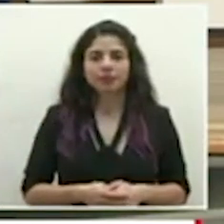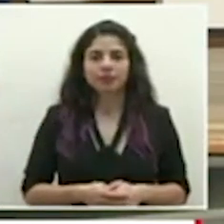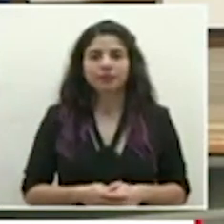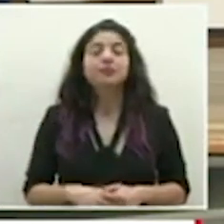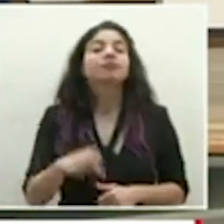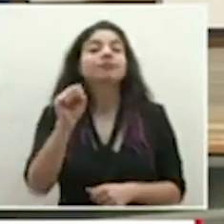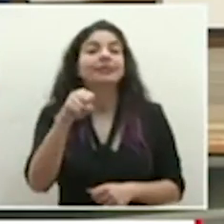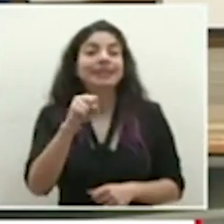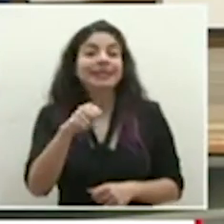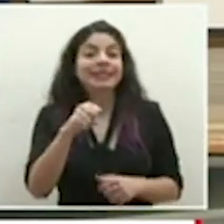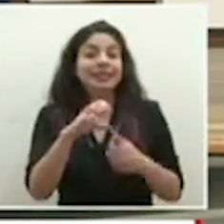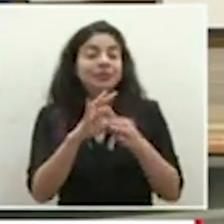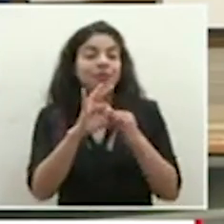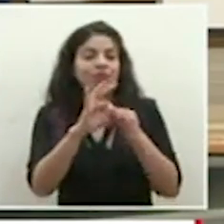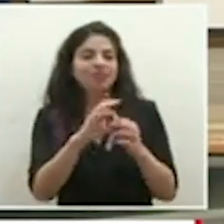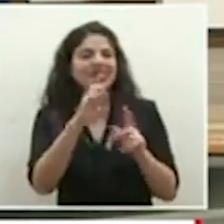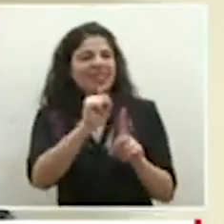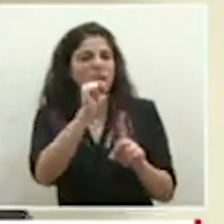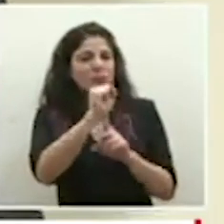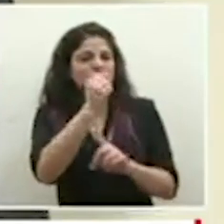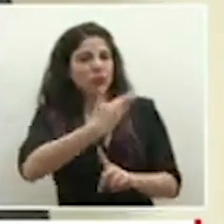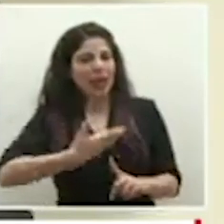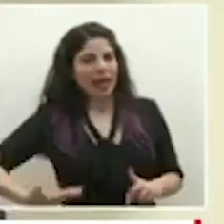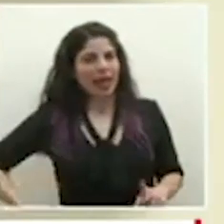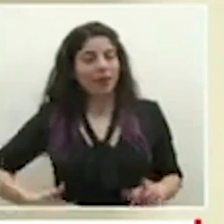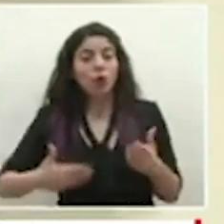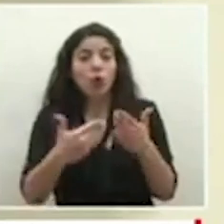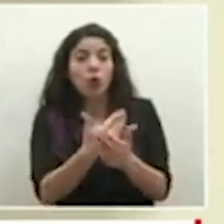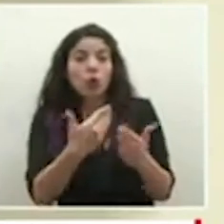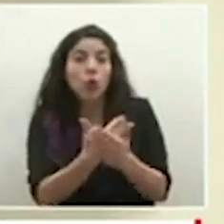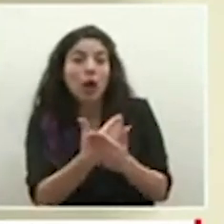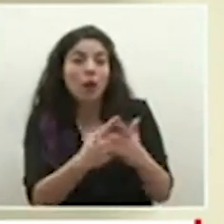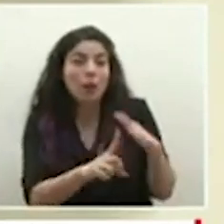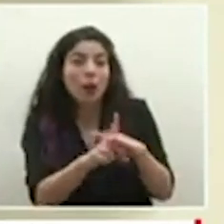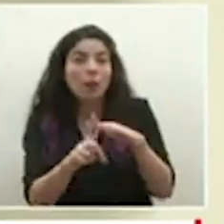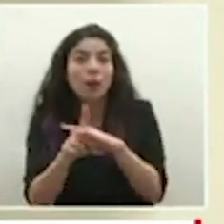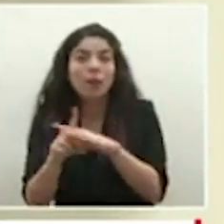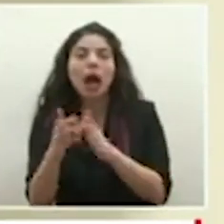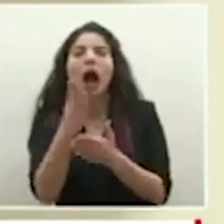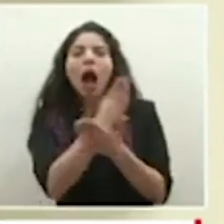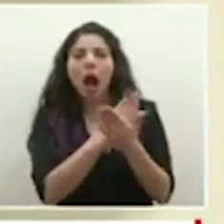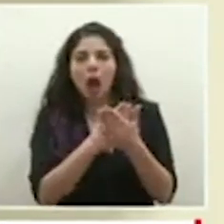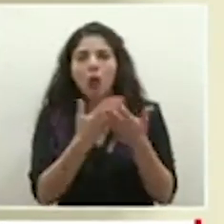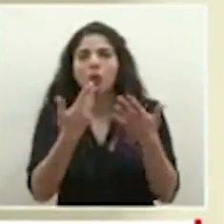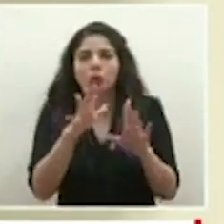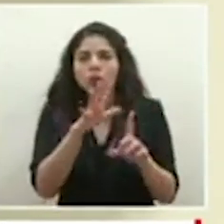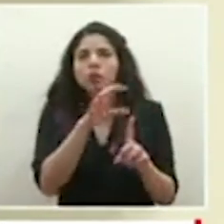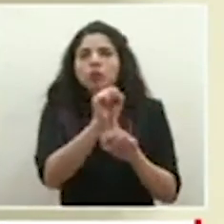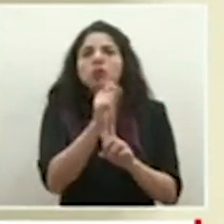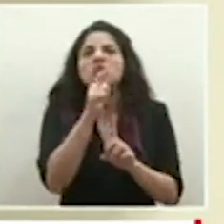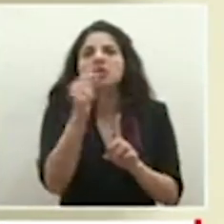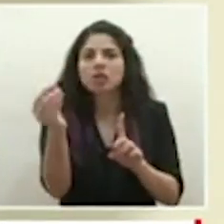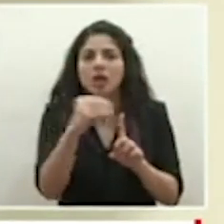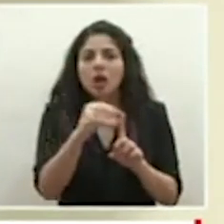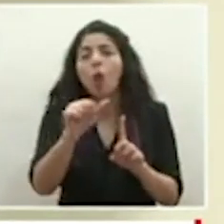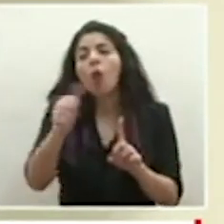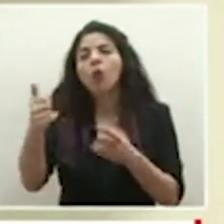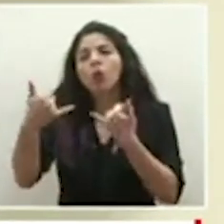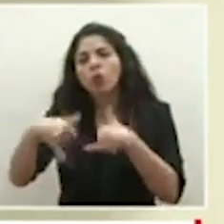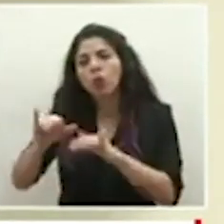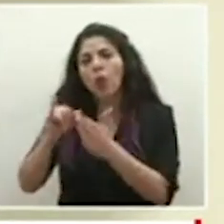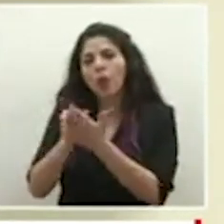Sí, con respecto a la situación en Heredia los casos nuevos algunos ya tienen nexo identificado otros están en investigación.